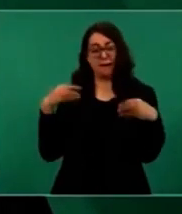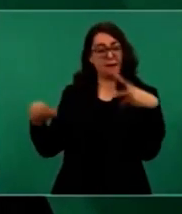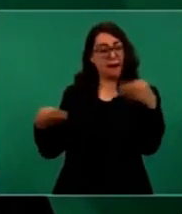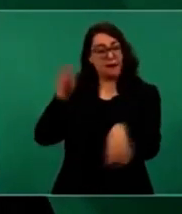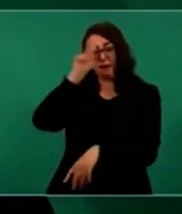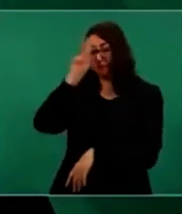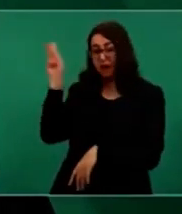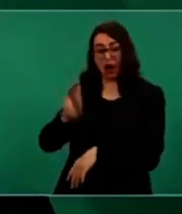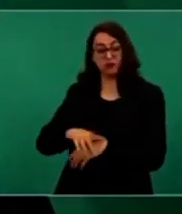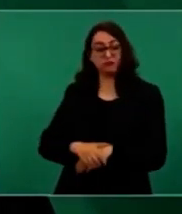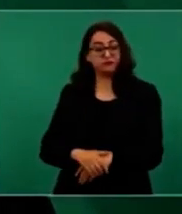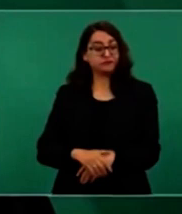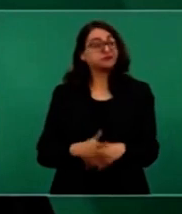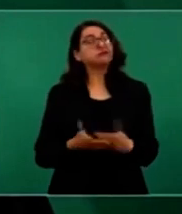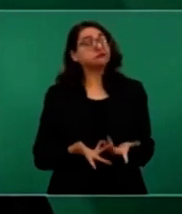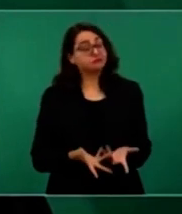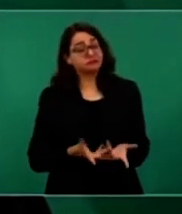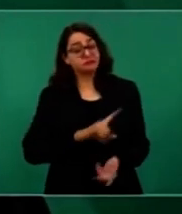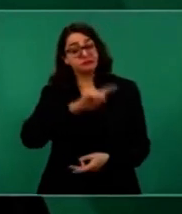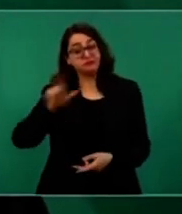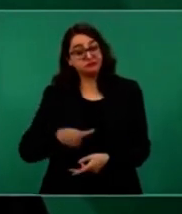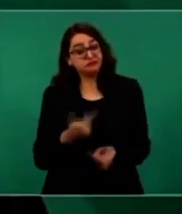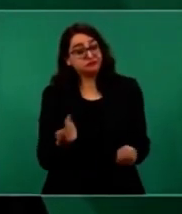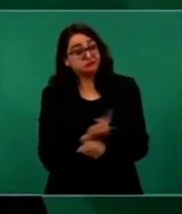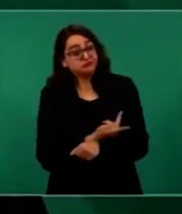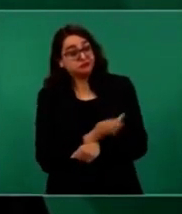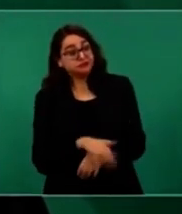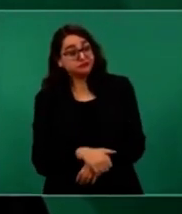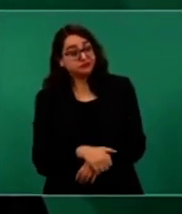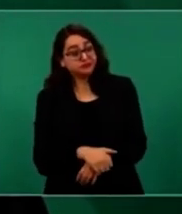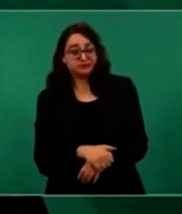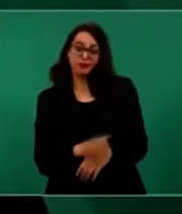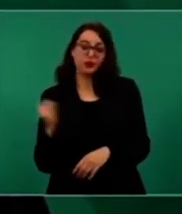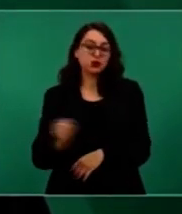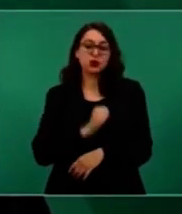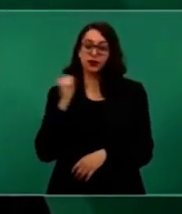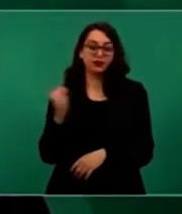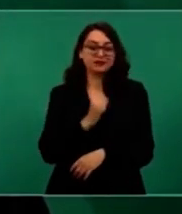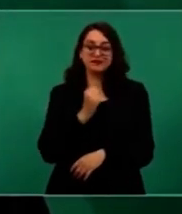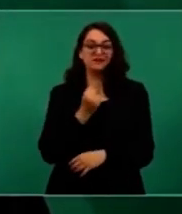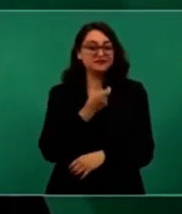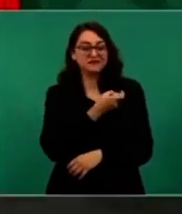Ya está demostrado que esto afortunadamente no sucedió.